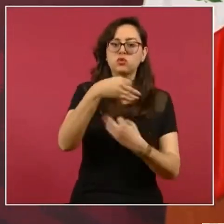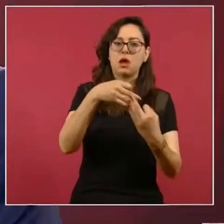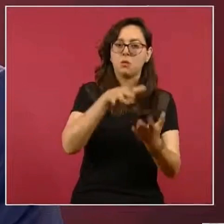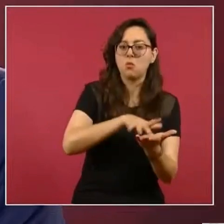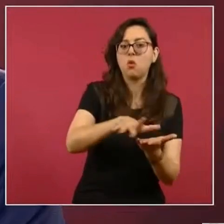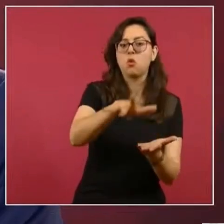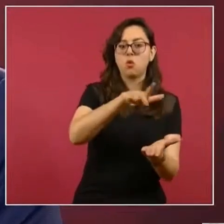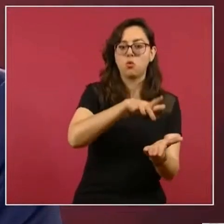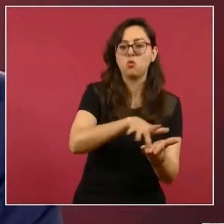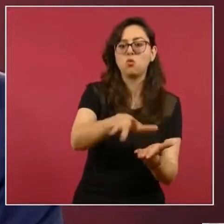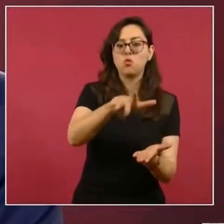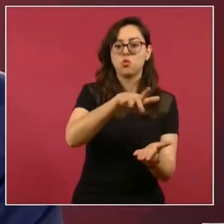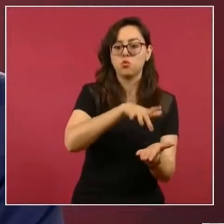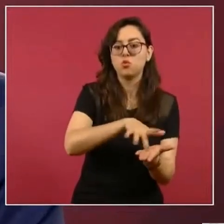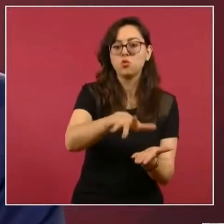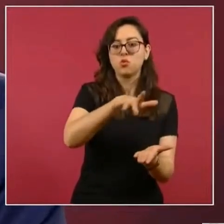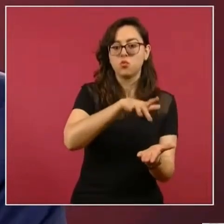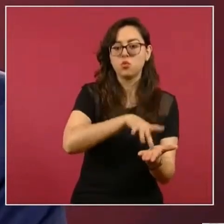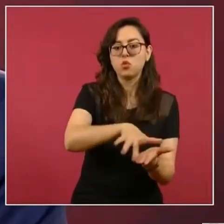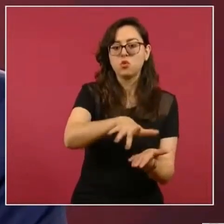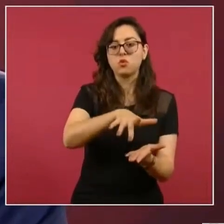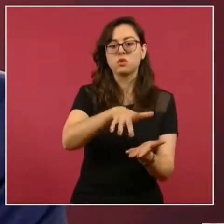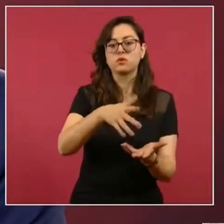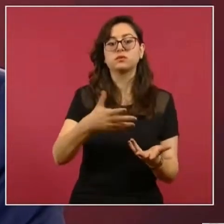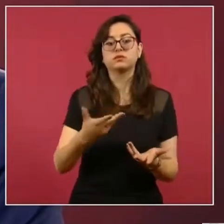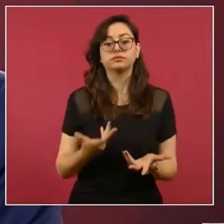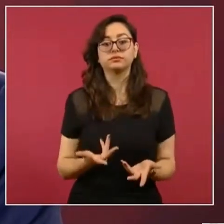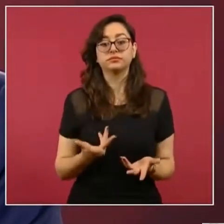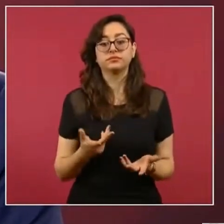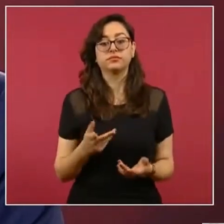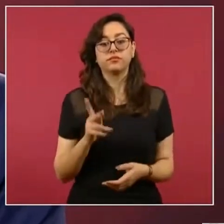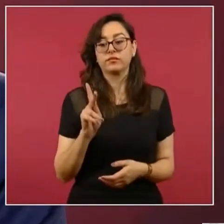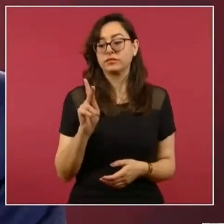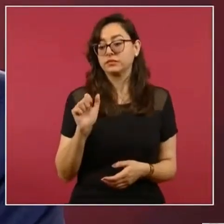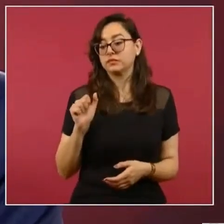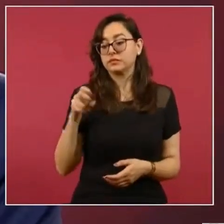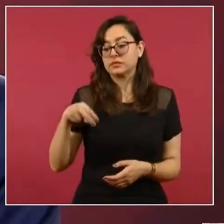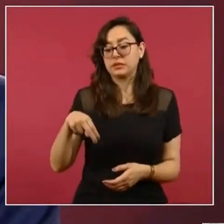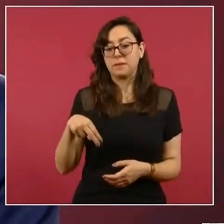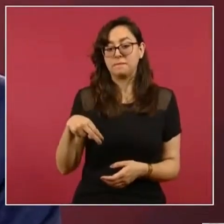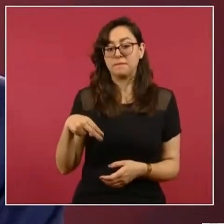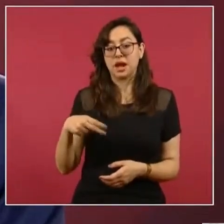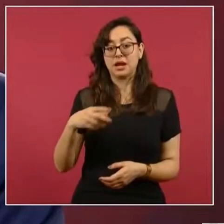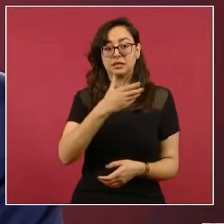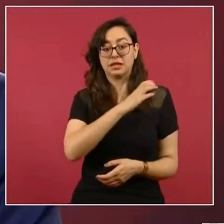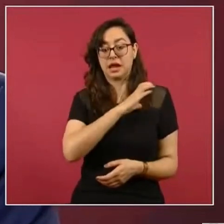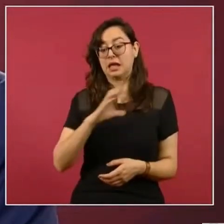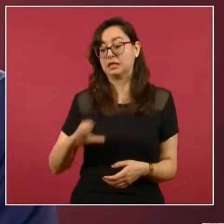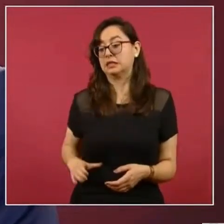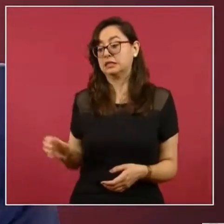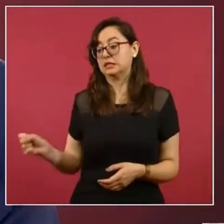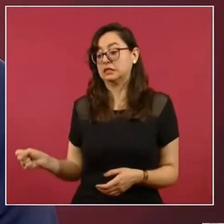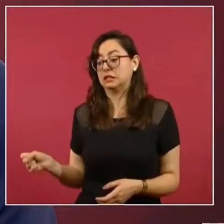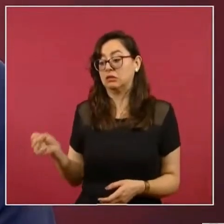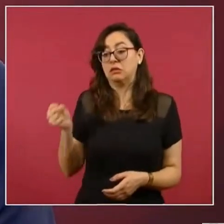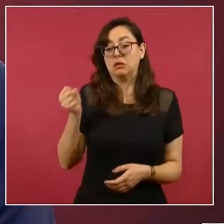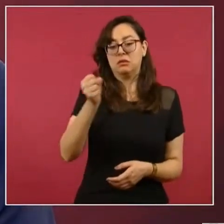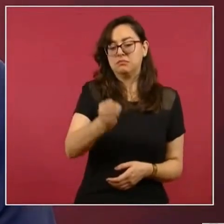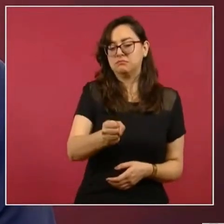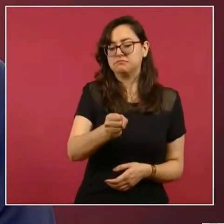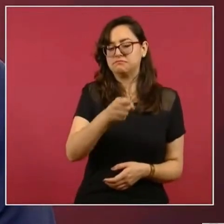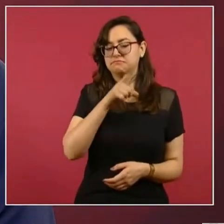El PAN no postuló candidato porque se había apenas